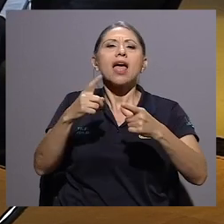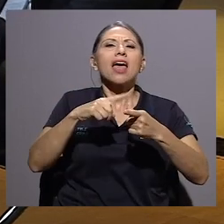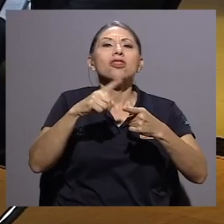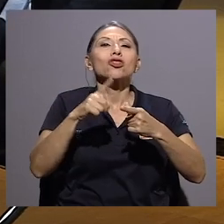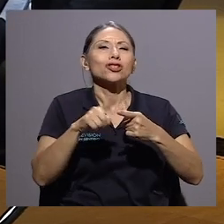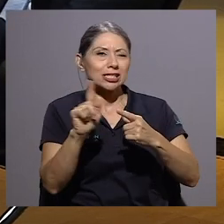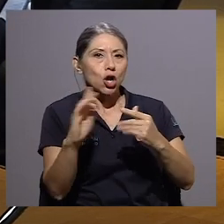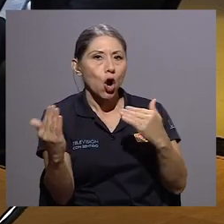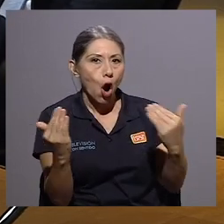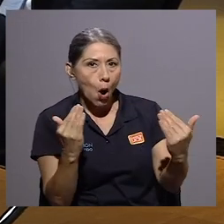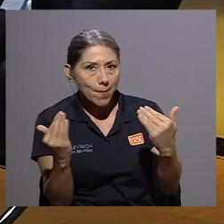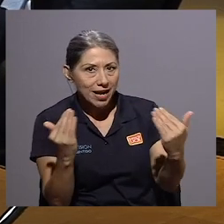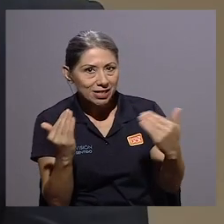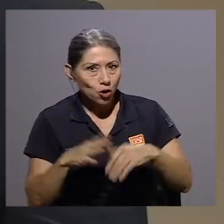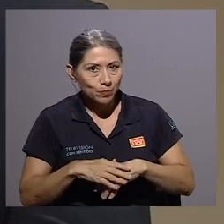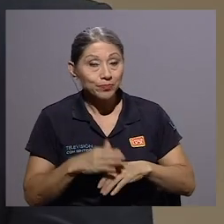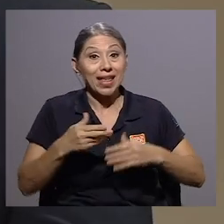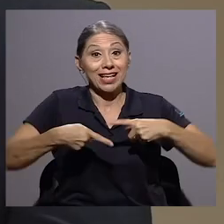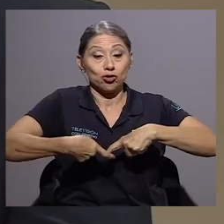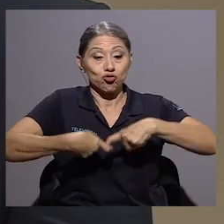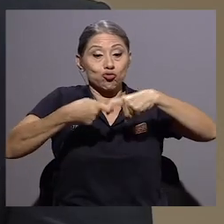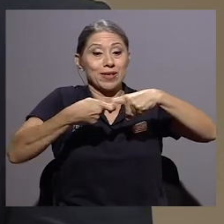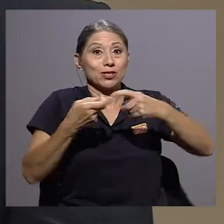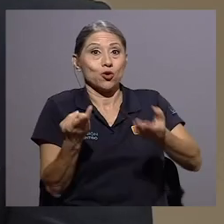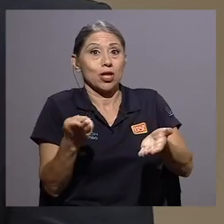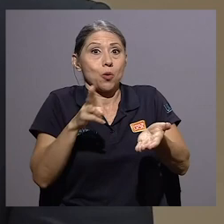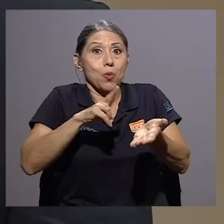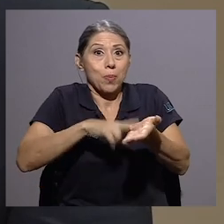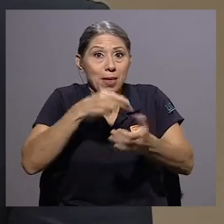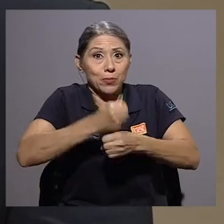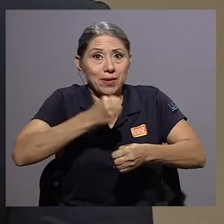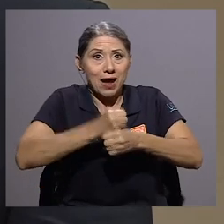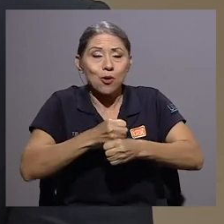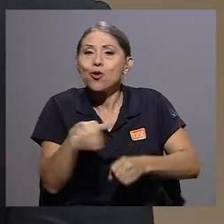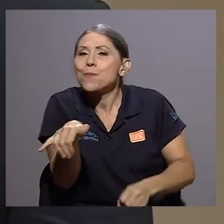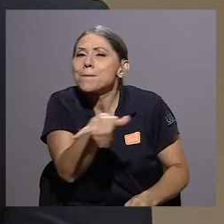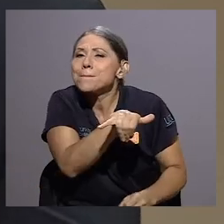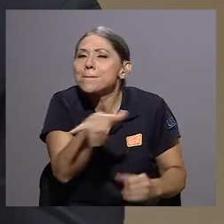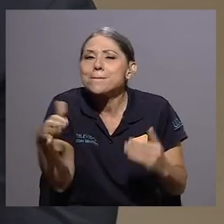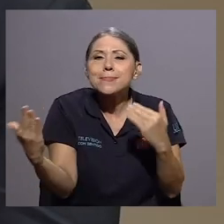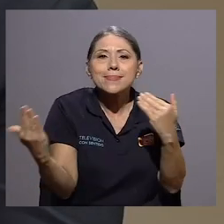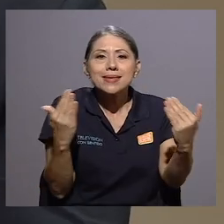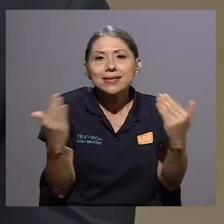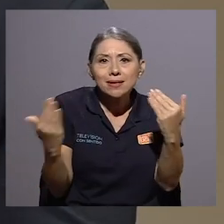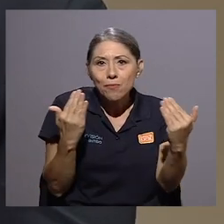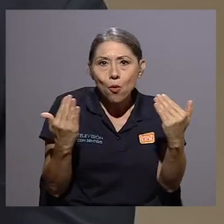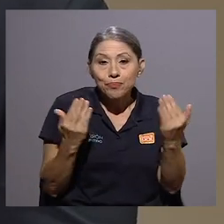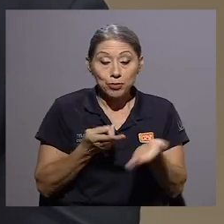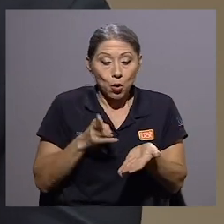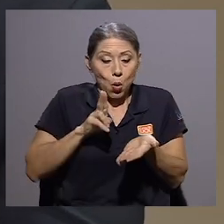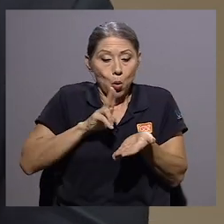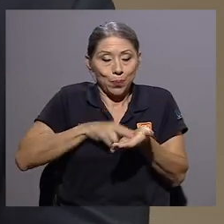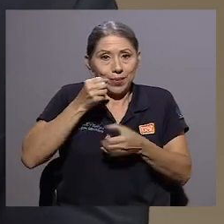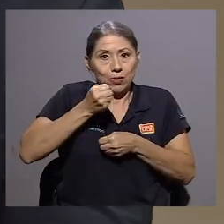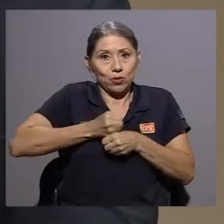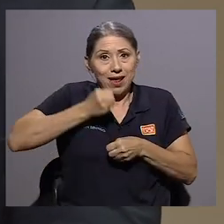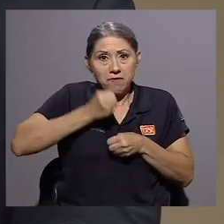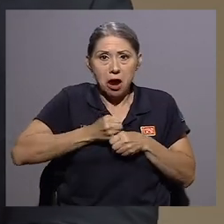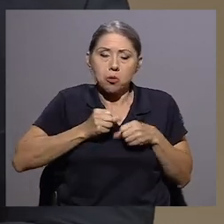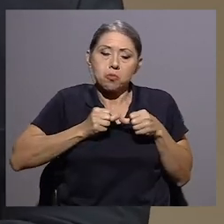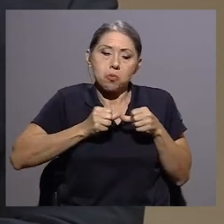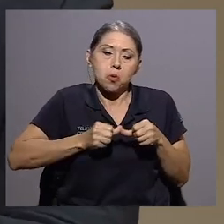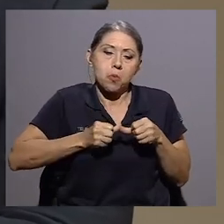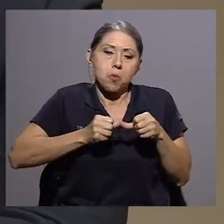que la habíamos dejado. Entonces, la suspensión lo que provoca es ese mismo efecto. El